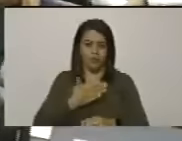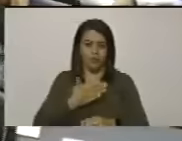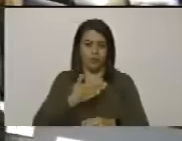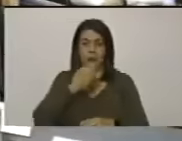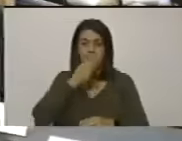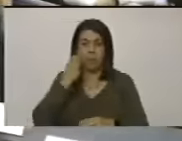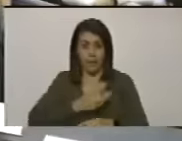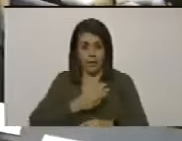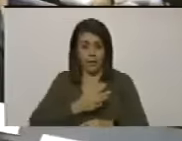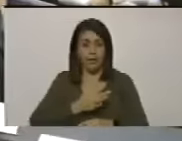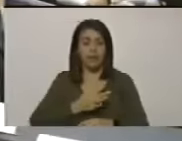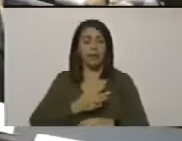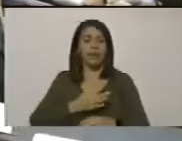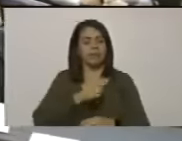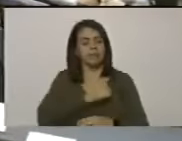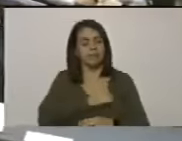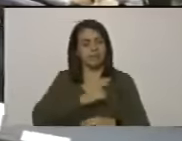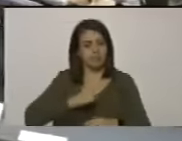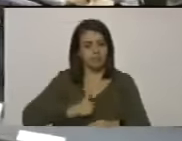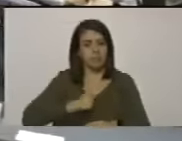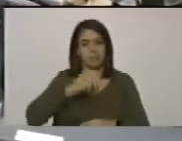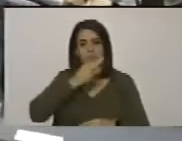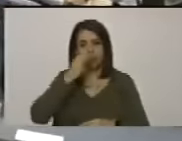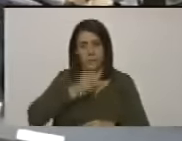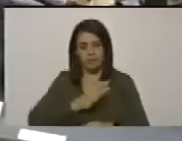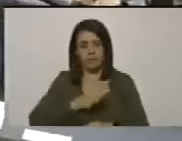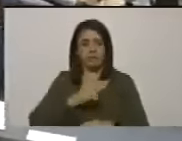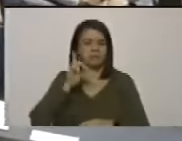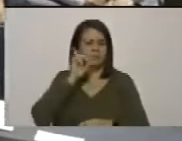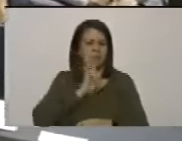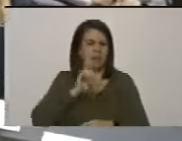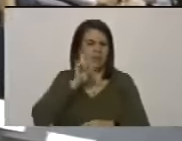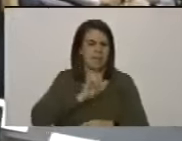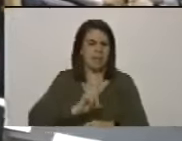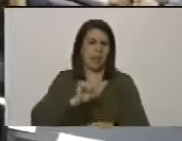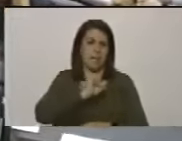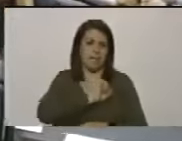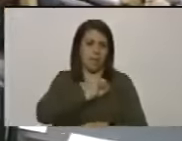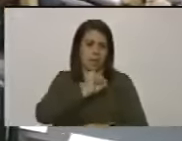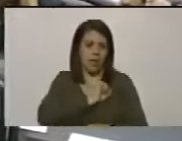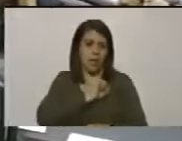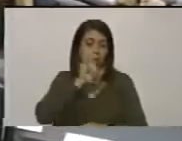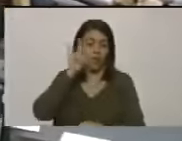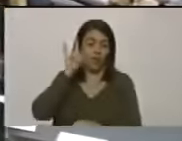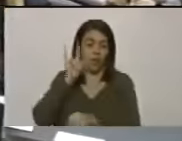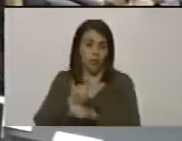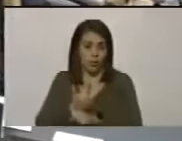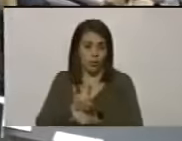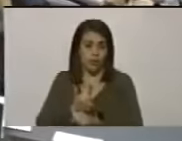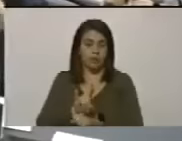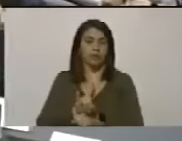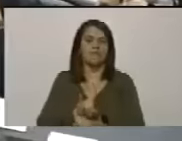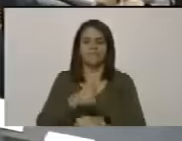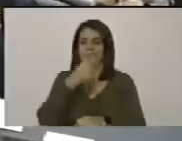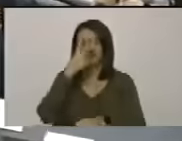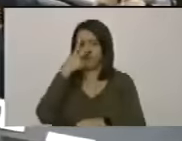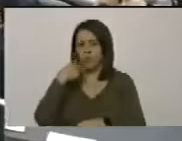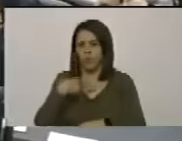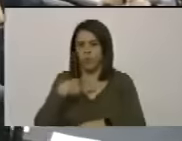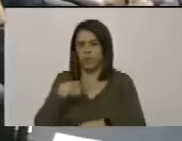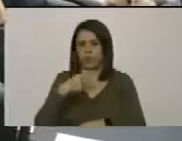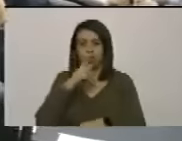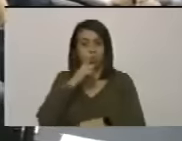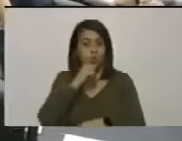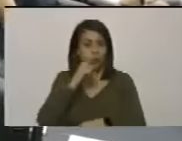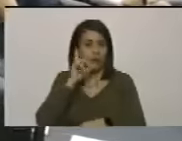alma de los honestos la mentira la de los cobardes la traición la de los miserables no es